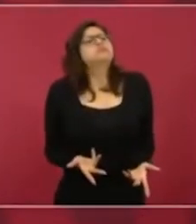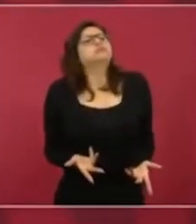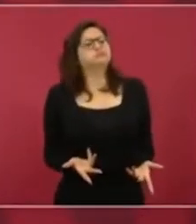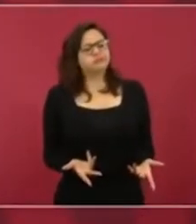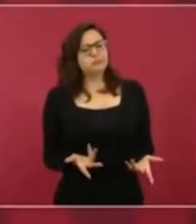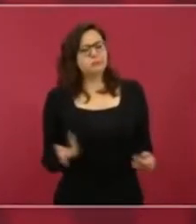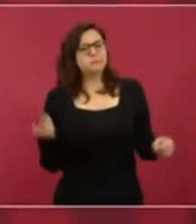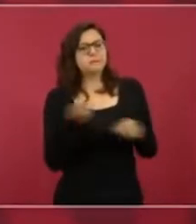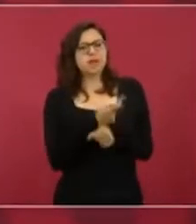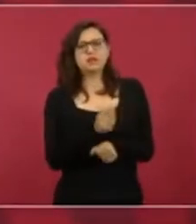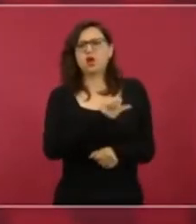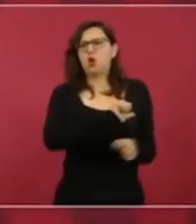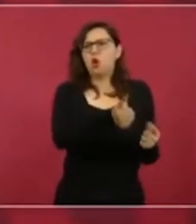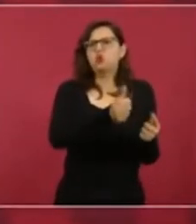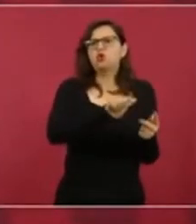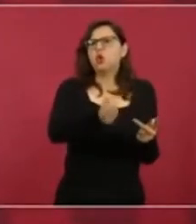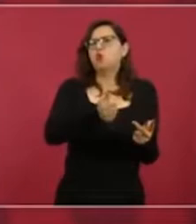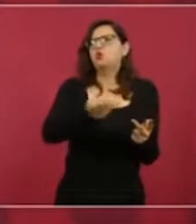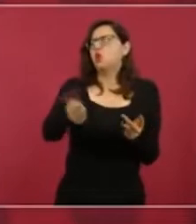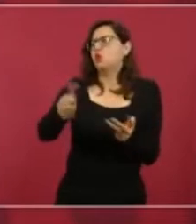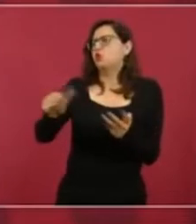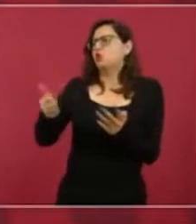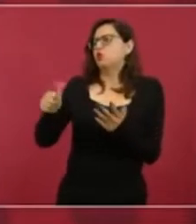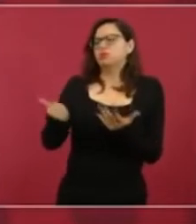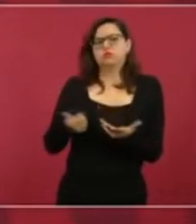a opinar.